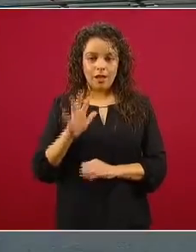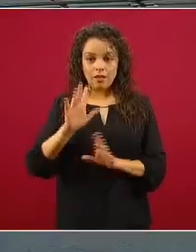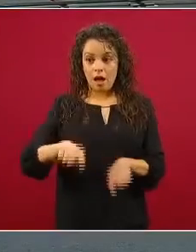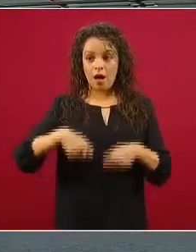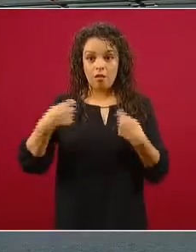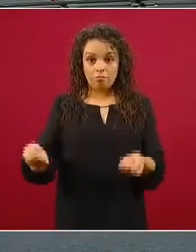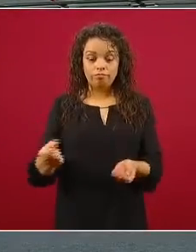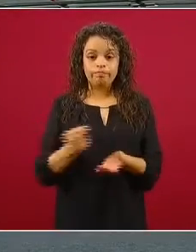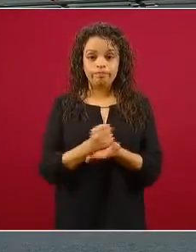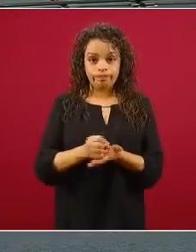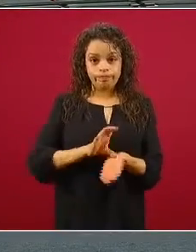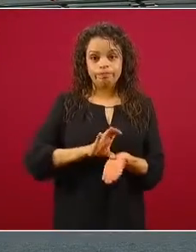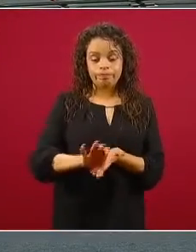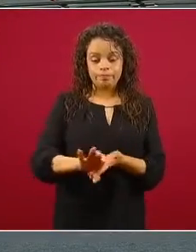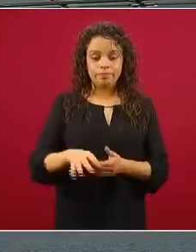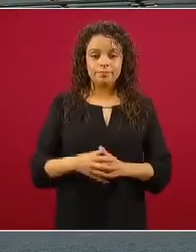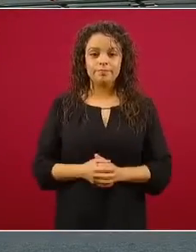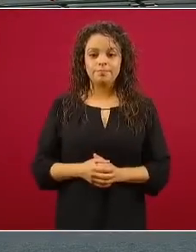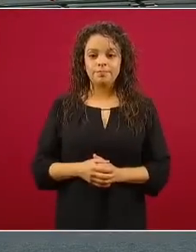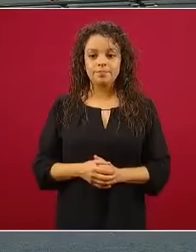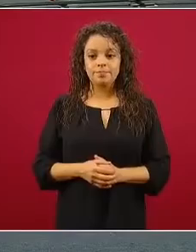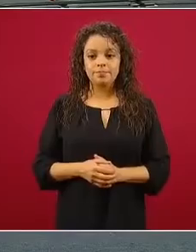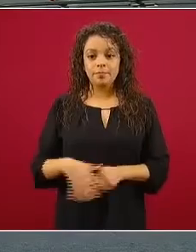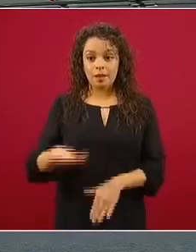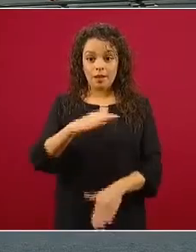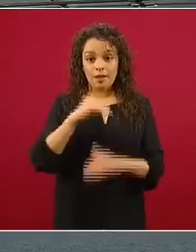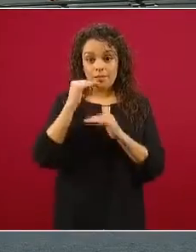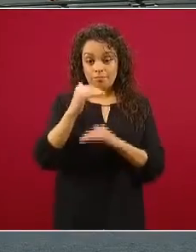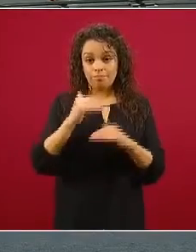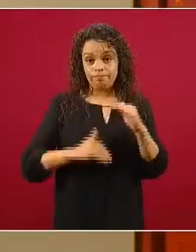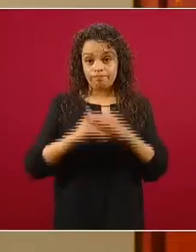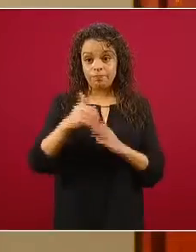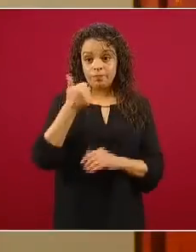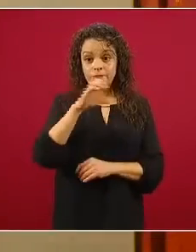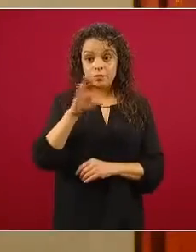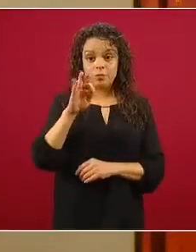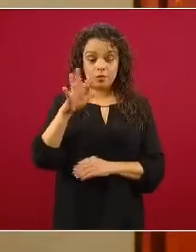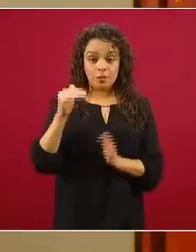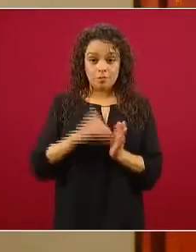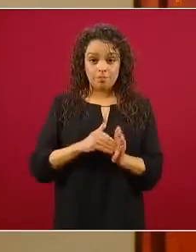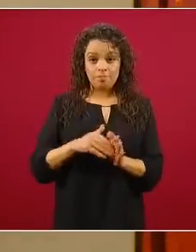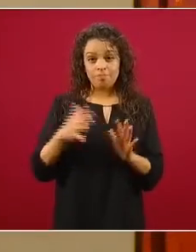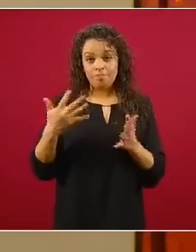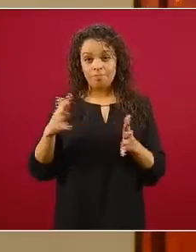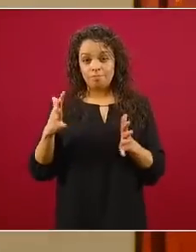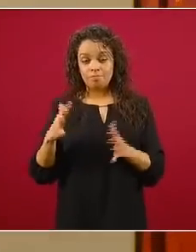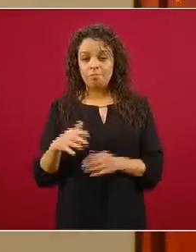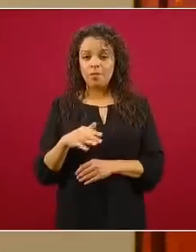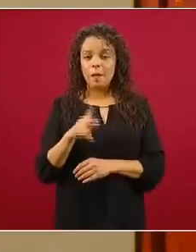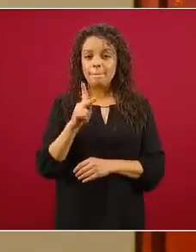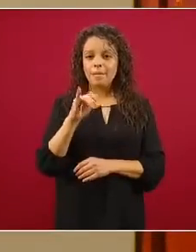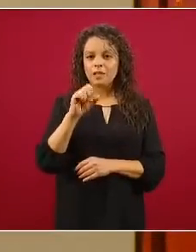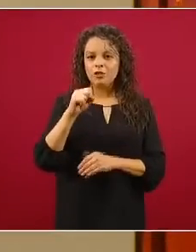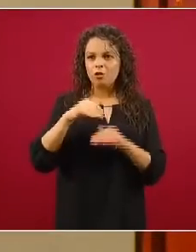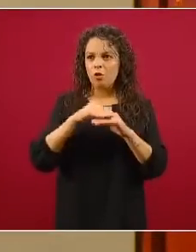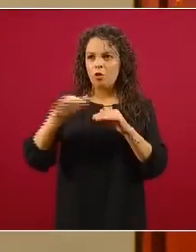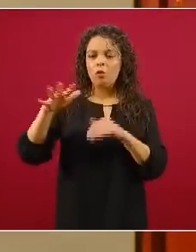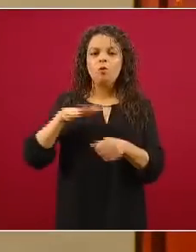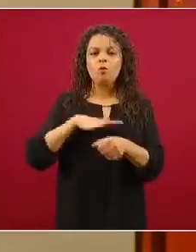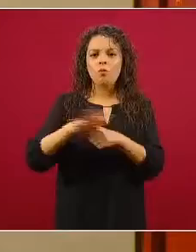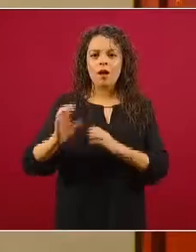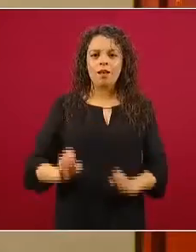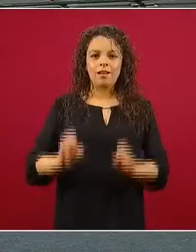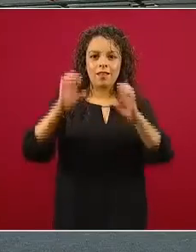crédito. Como nuestra meta son los 645 mil, pues estamos por ahí del séptimo piso de los 44 que tiene la Torre Latino.